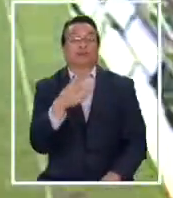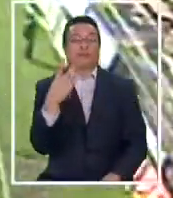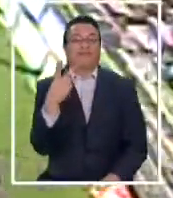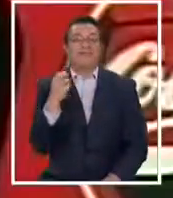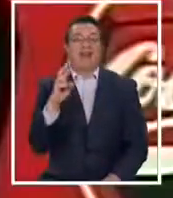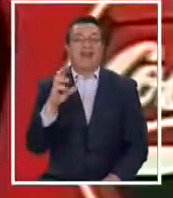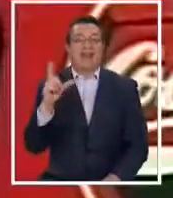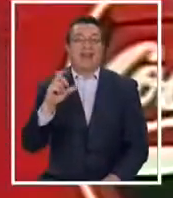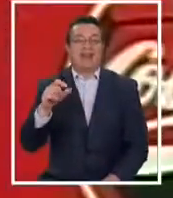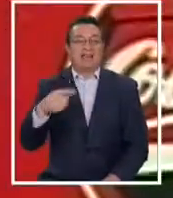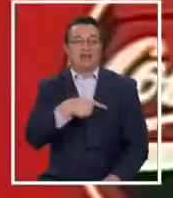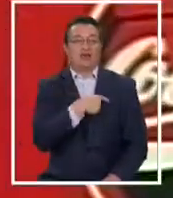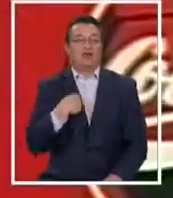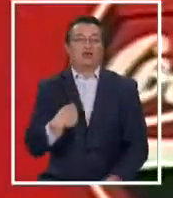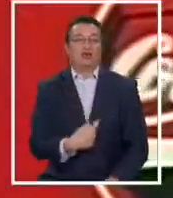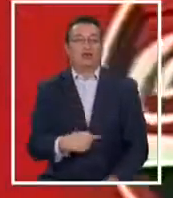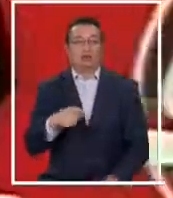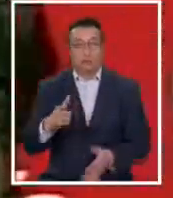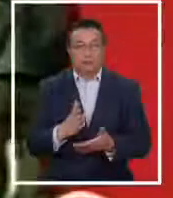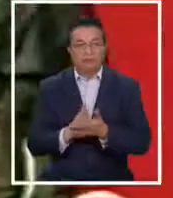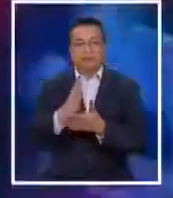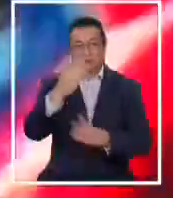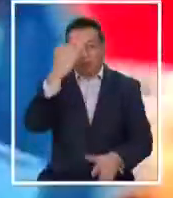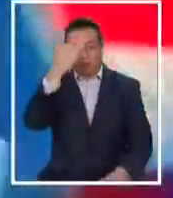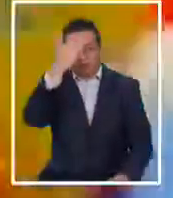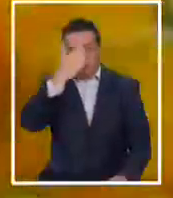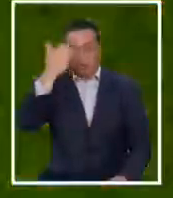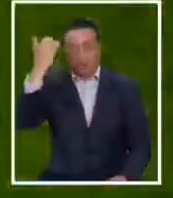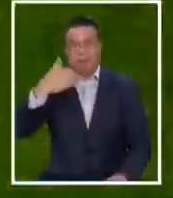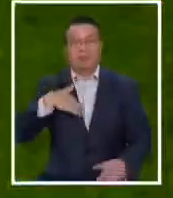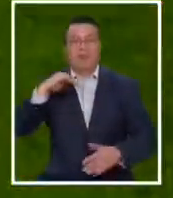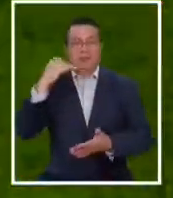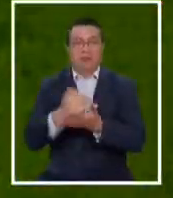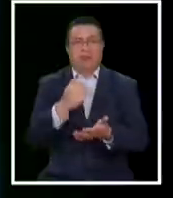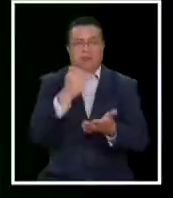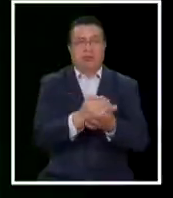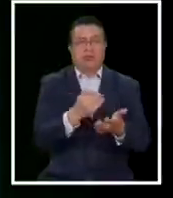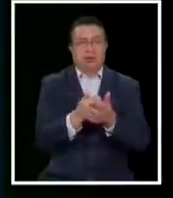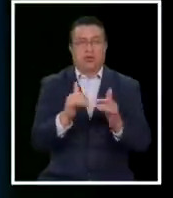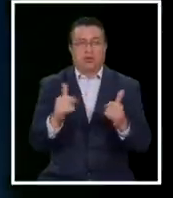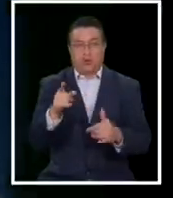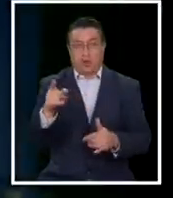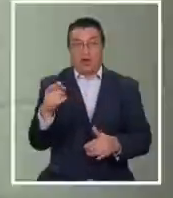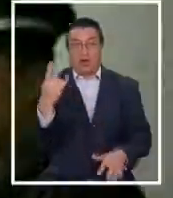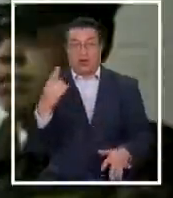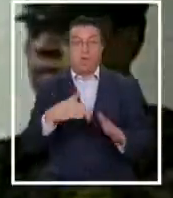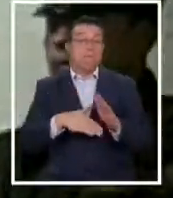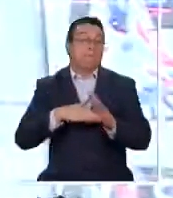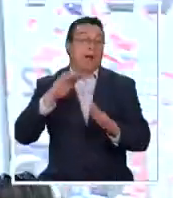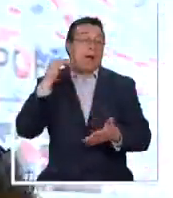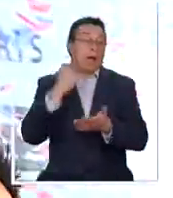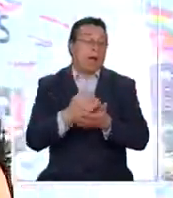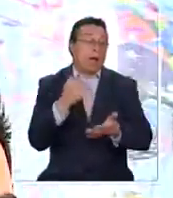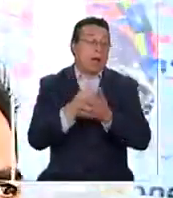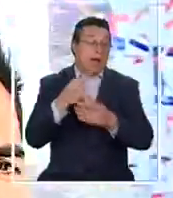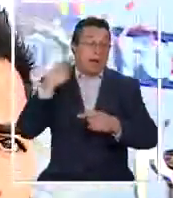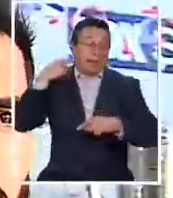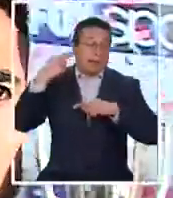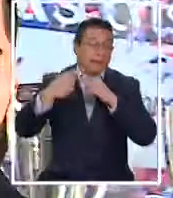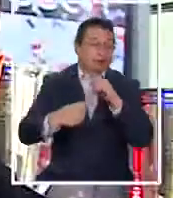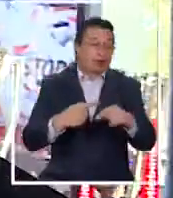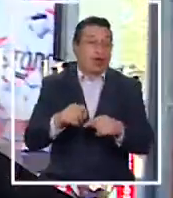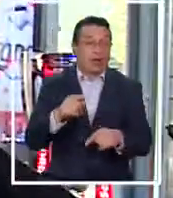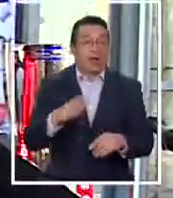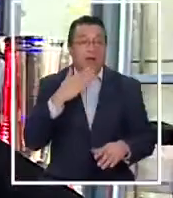Vargas. Ahí inició su andar en el profesionalismo. Plagado de títulos, es el jugador laico más ganador de la historia y probablemente